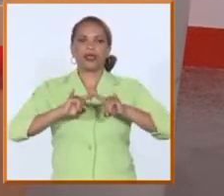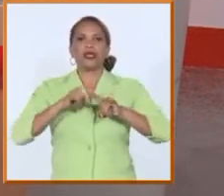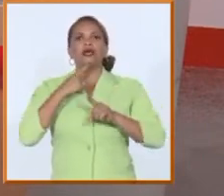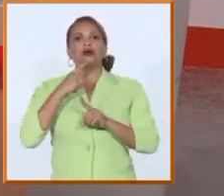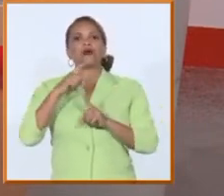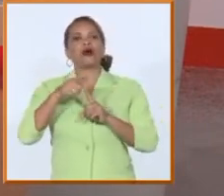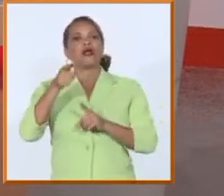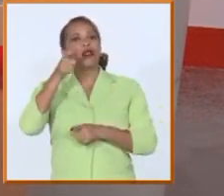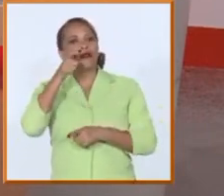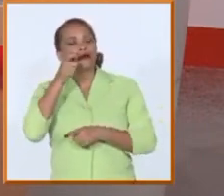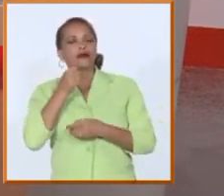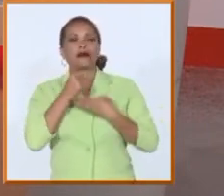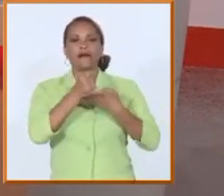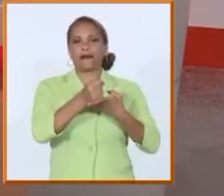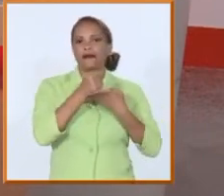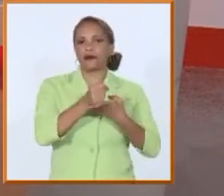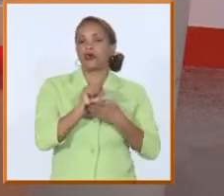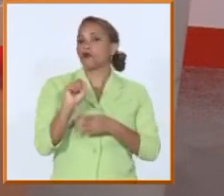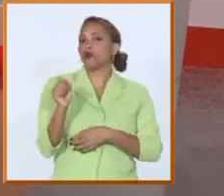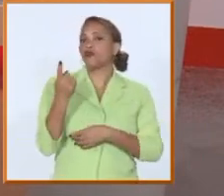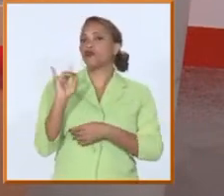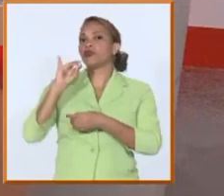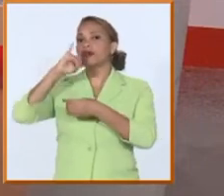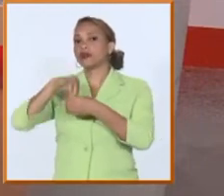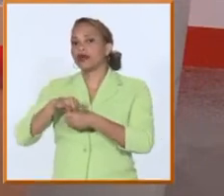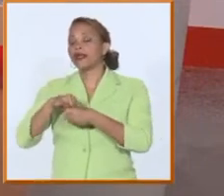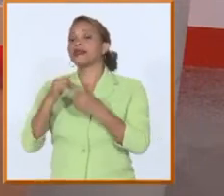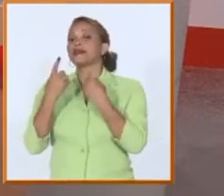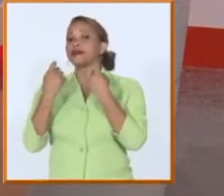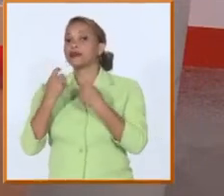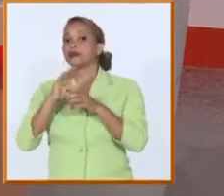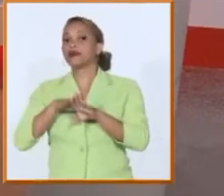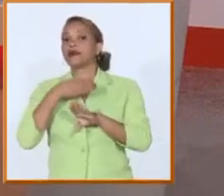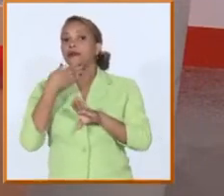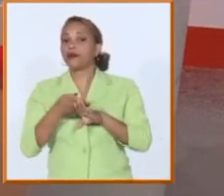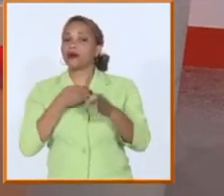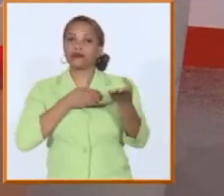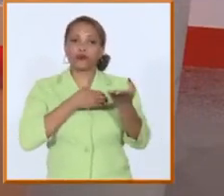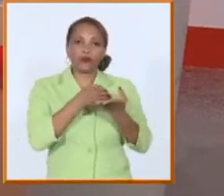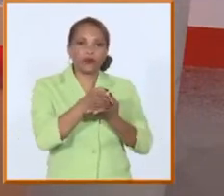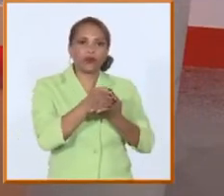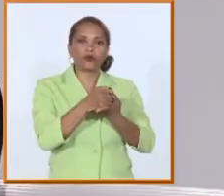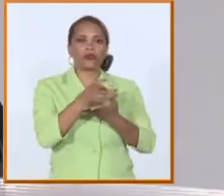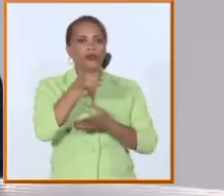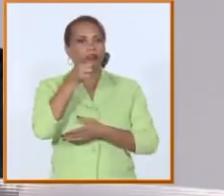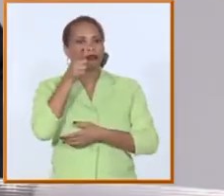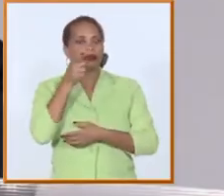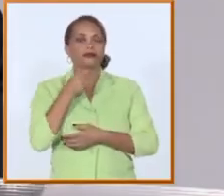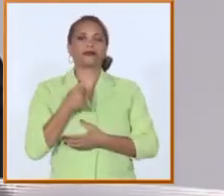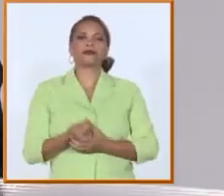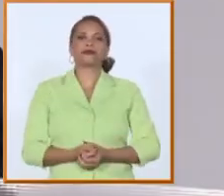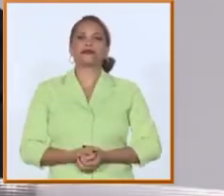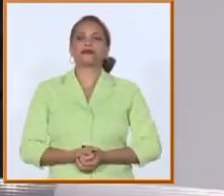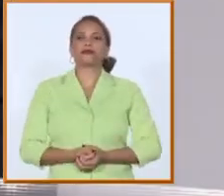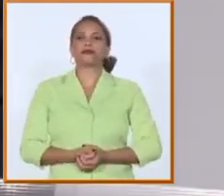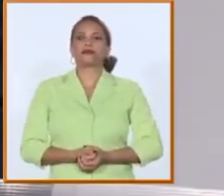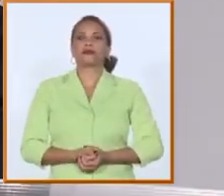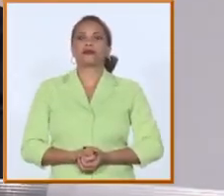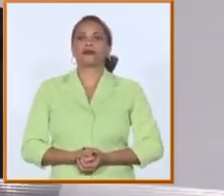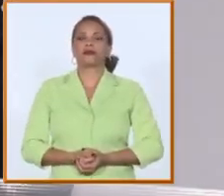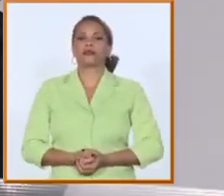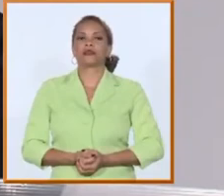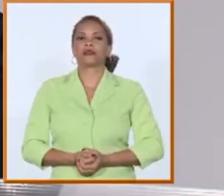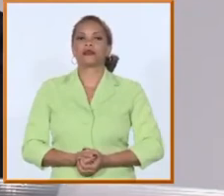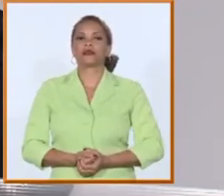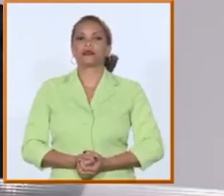esos jóvenes el seguimiento porque no solo es ingresar necesitamos que después sea exitosa su trayectoria en la universidad incluso dentro del marco regulatorio